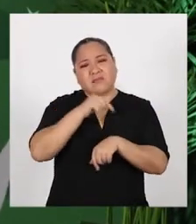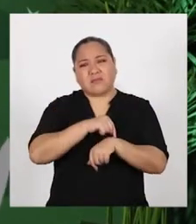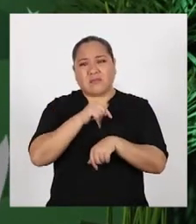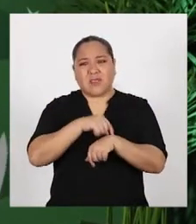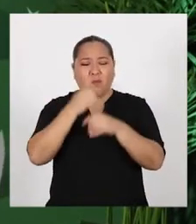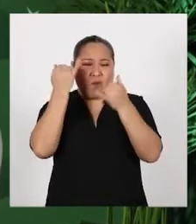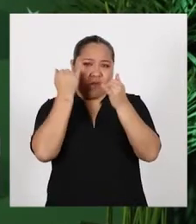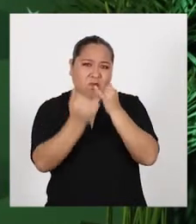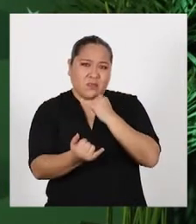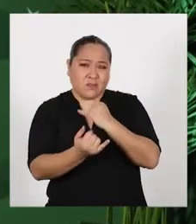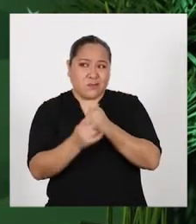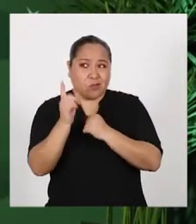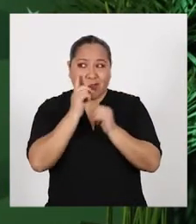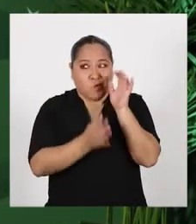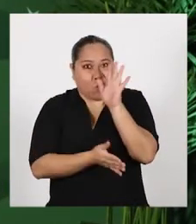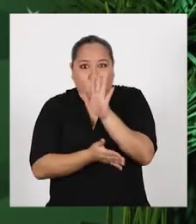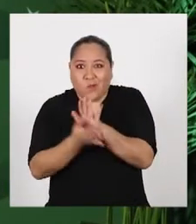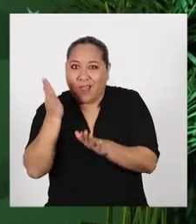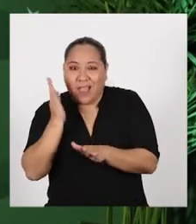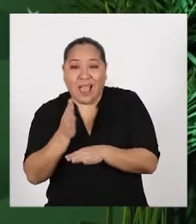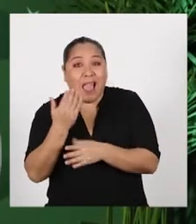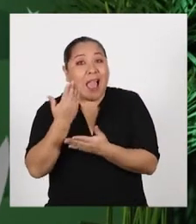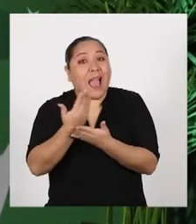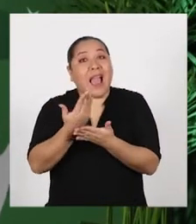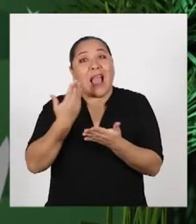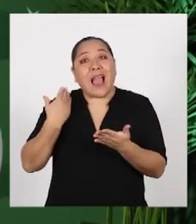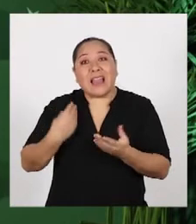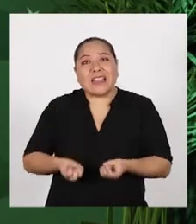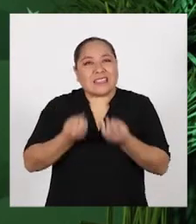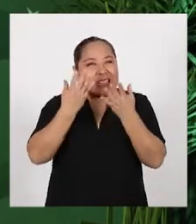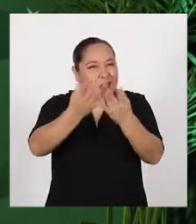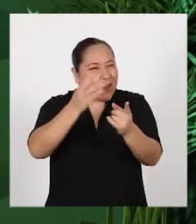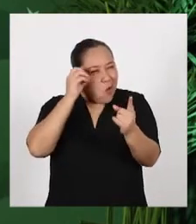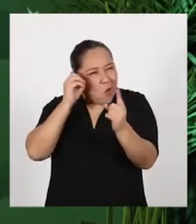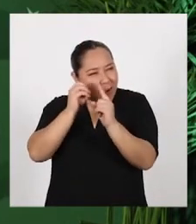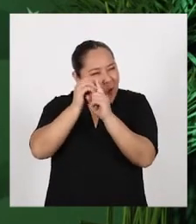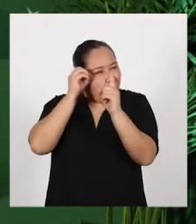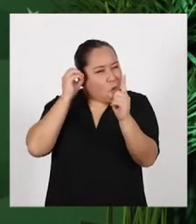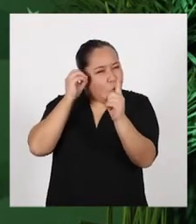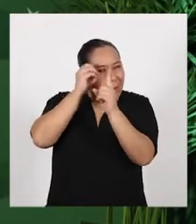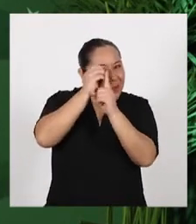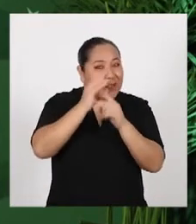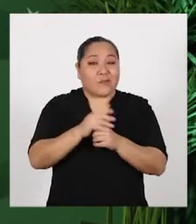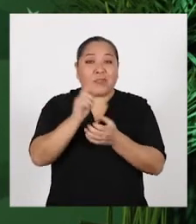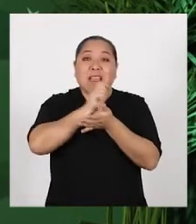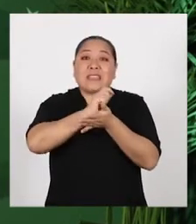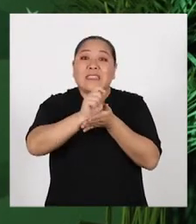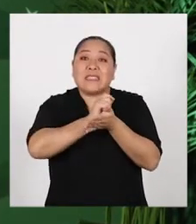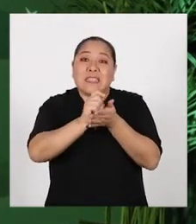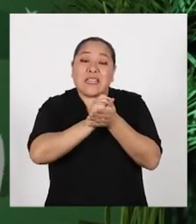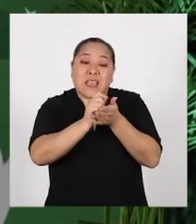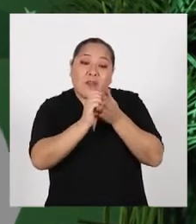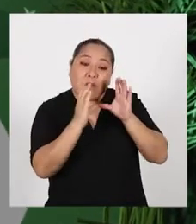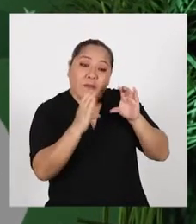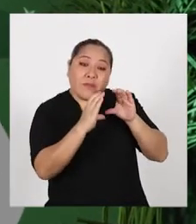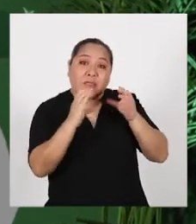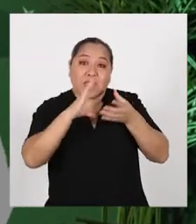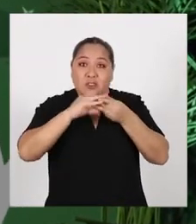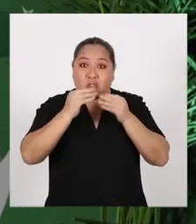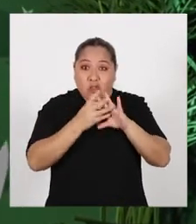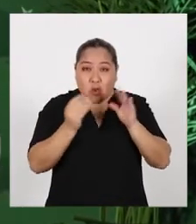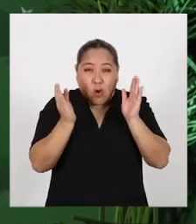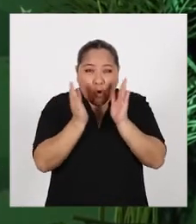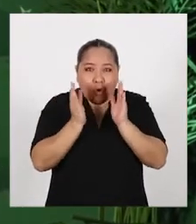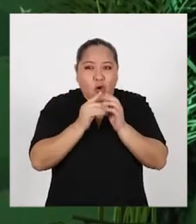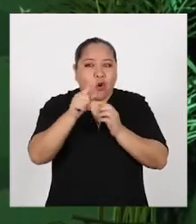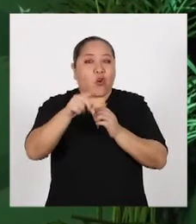hemos llegado al final! ¡No podemos irnos sin antes dejarles una gran misión! ¡Escriban textos cortos